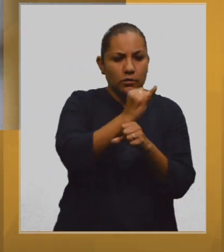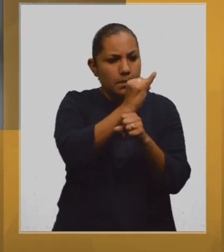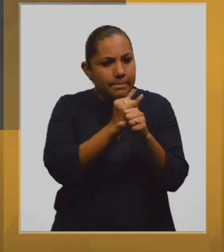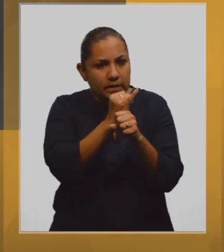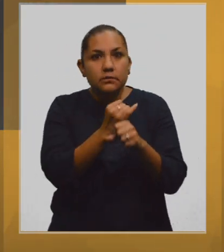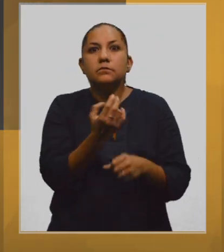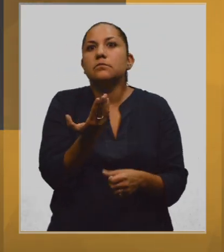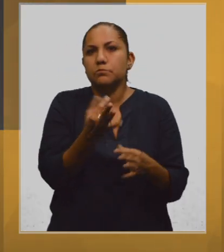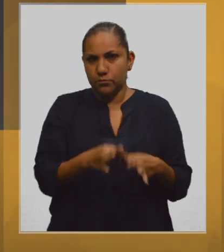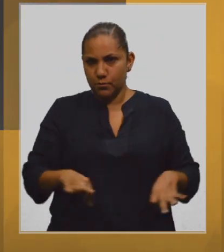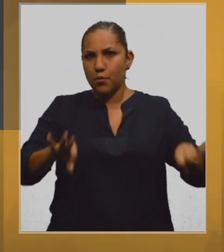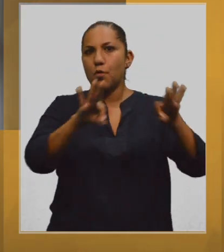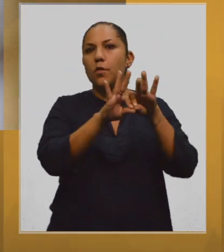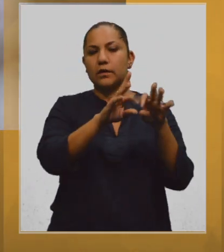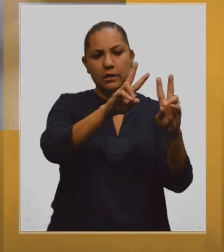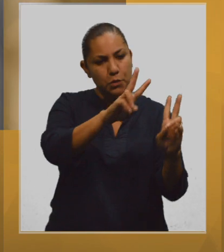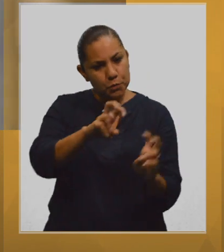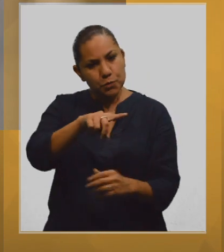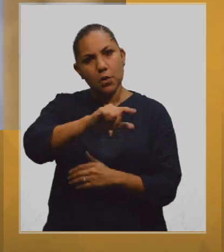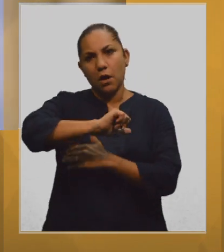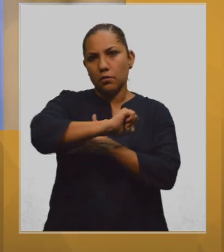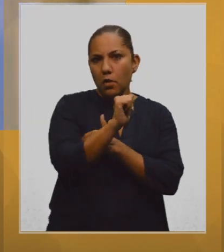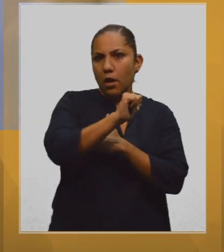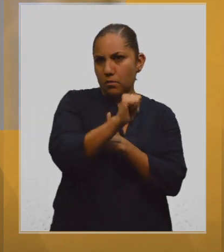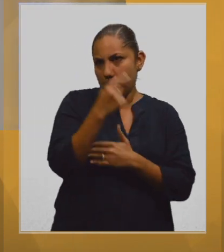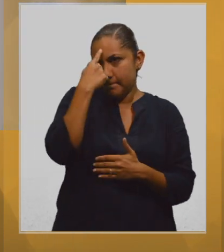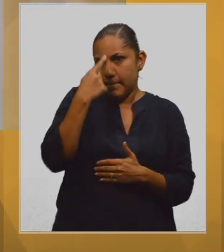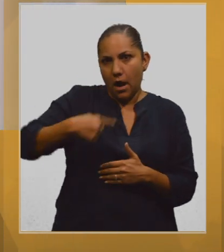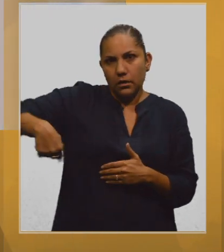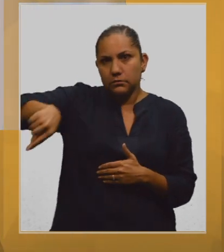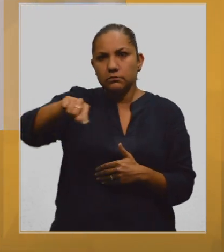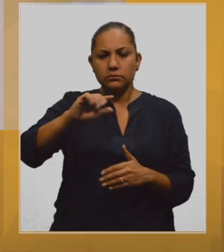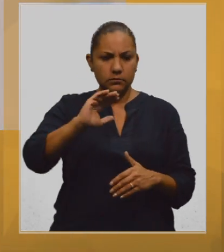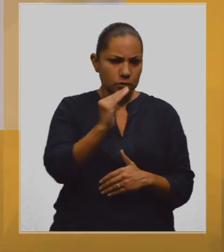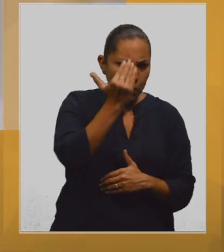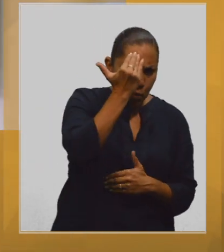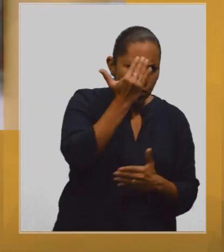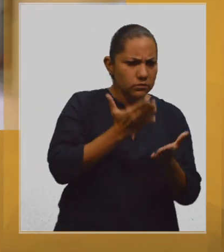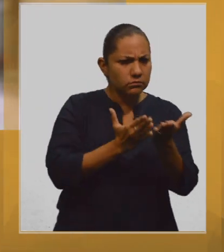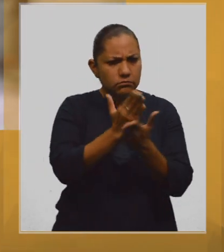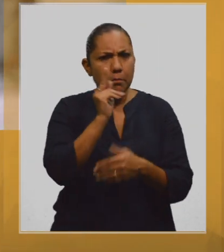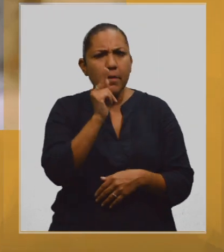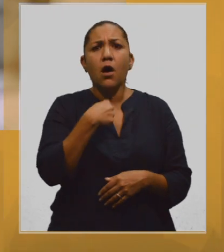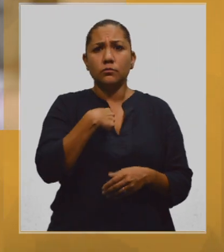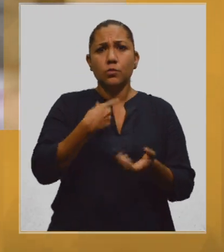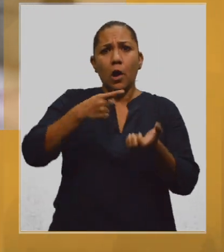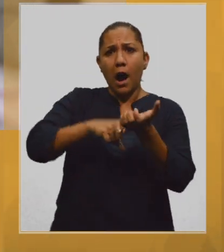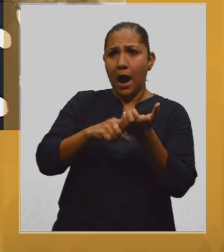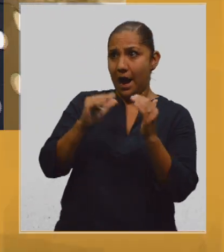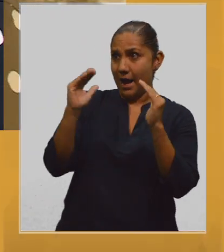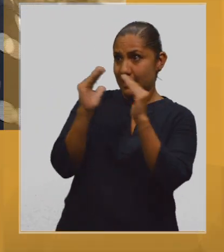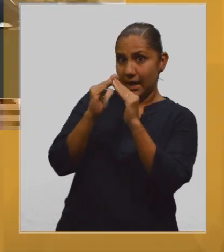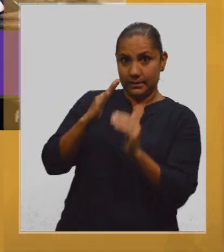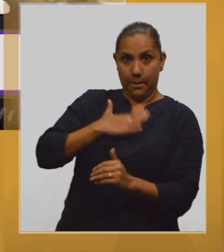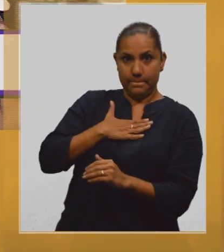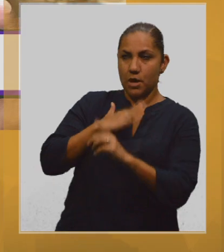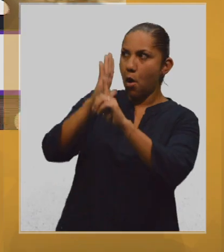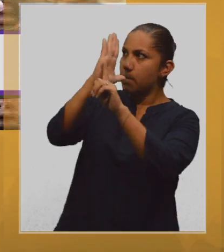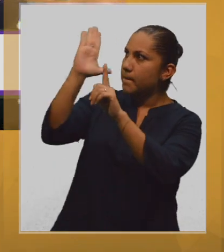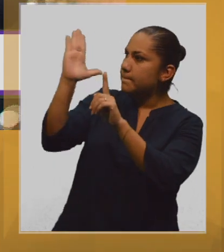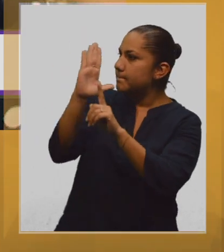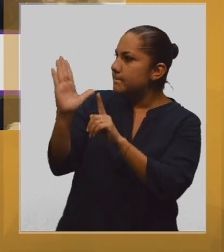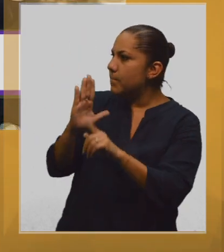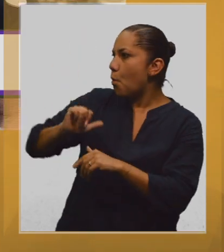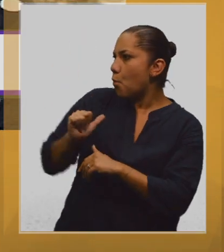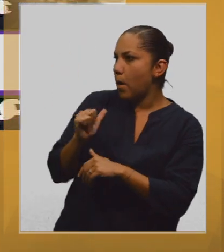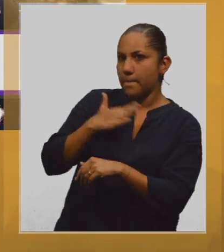la parte de difusión, de divulgación de los contenidos en general de los repositorios. No nada más el que tenemos en casa, sino también